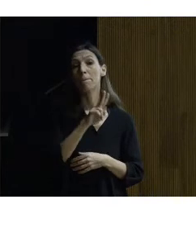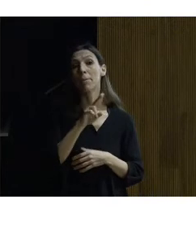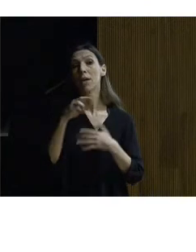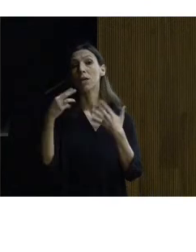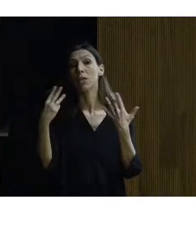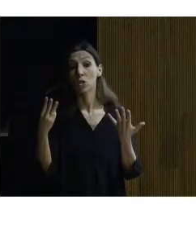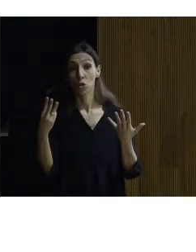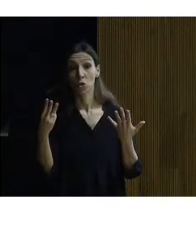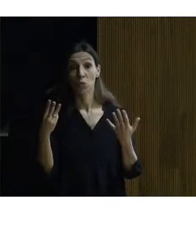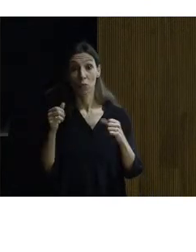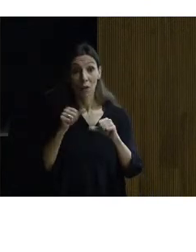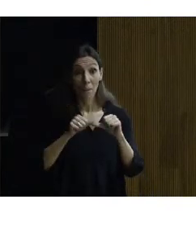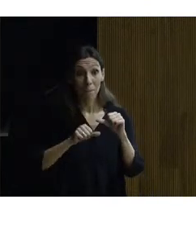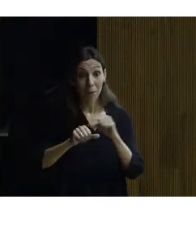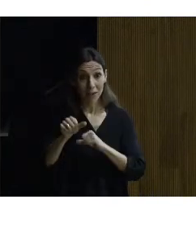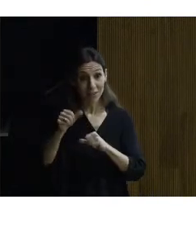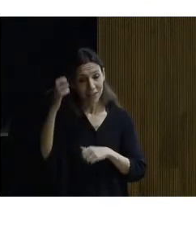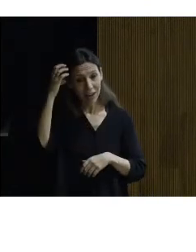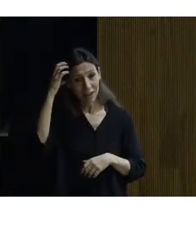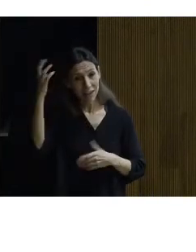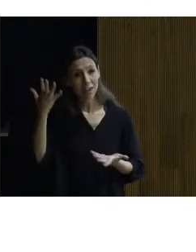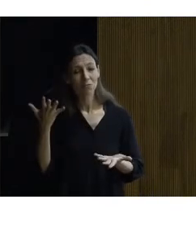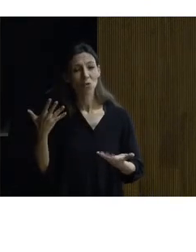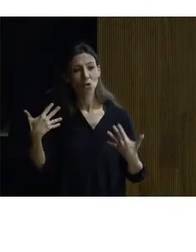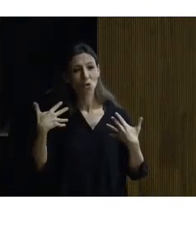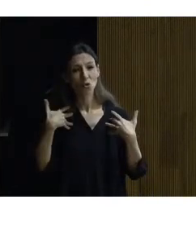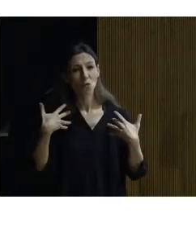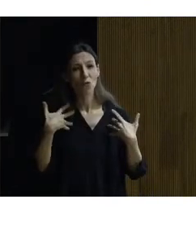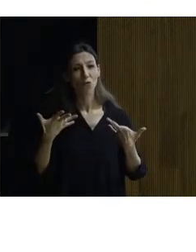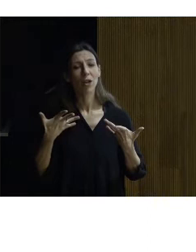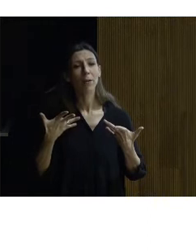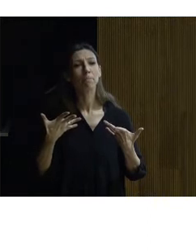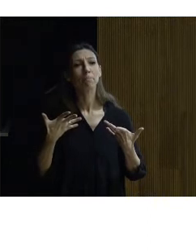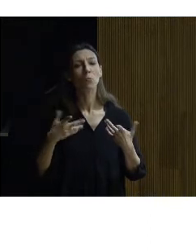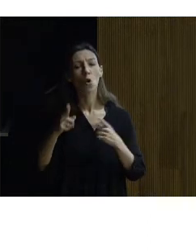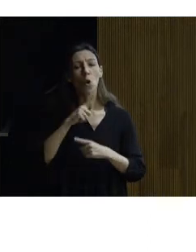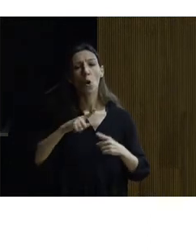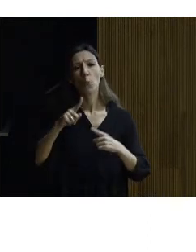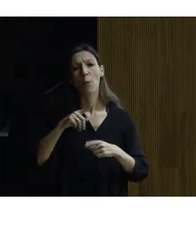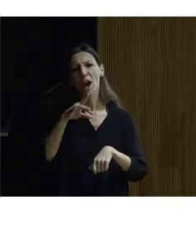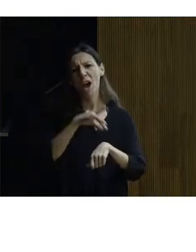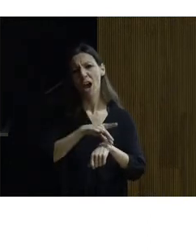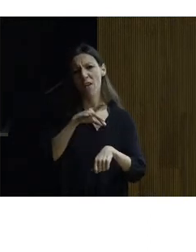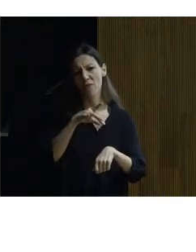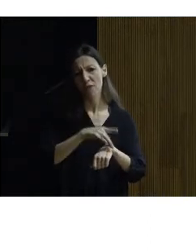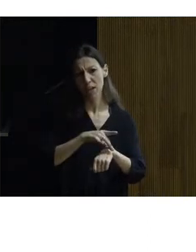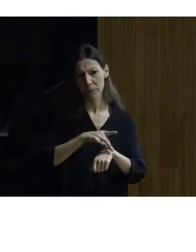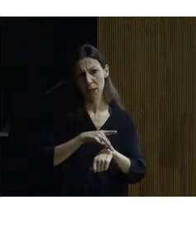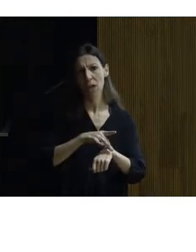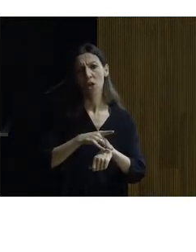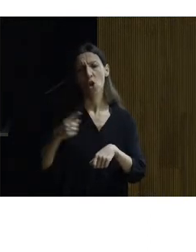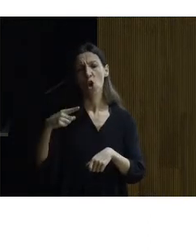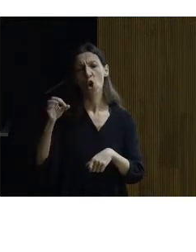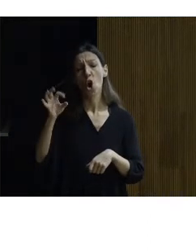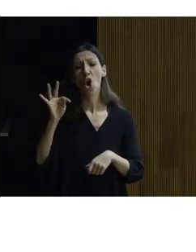que 28 años Carlos V sufrió ataques de gota que le generaban dificultades de